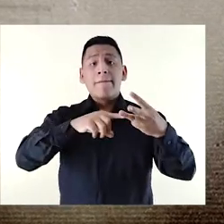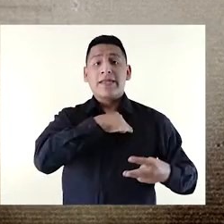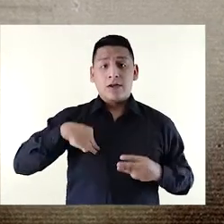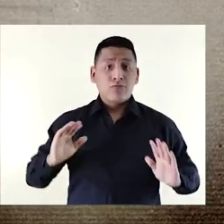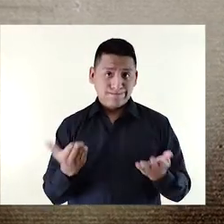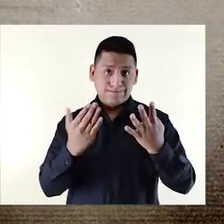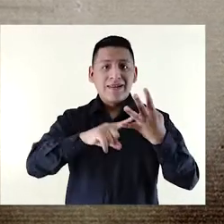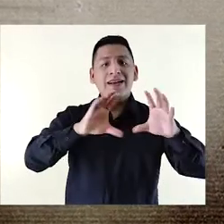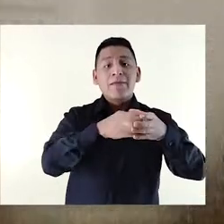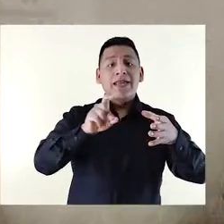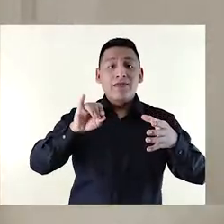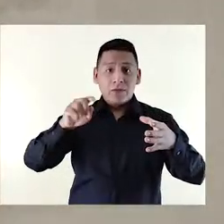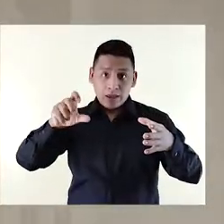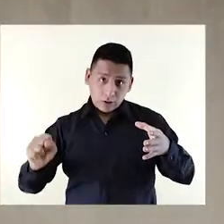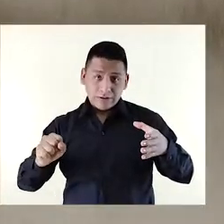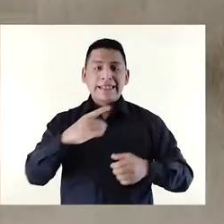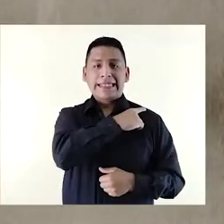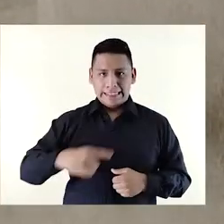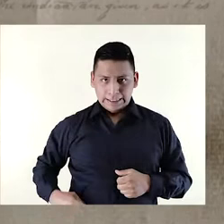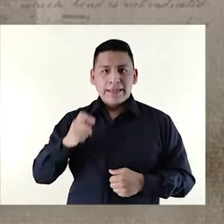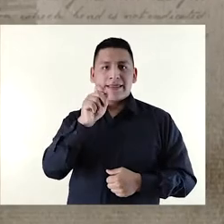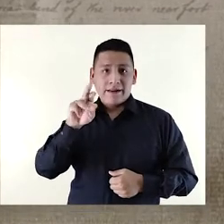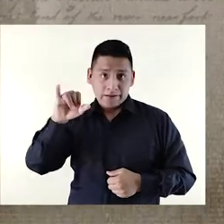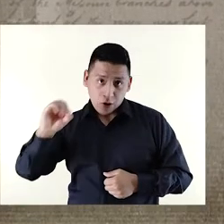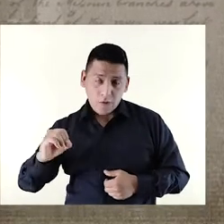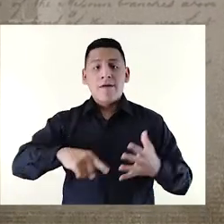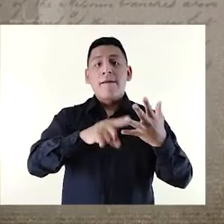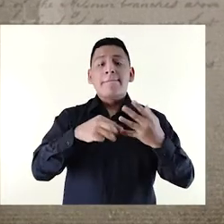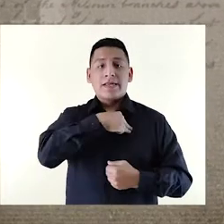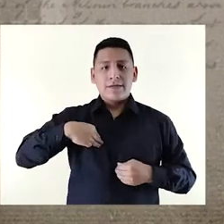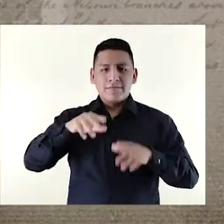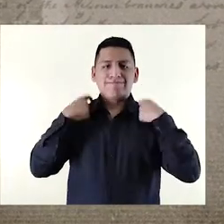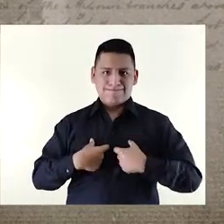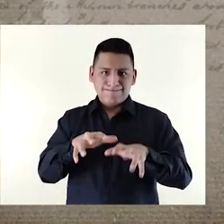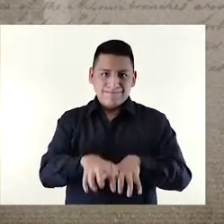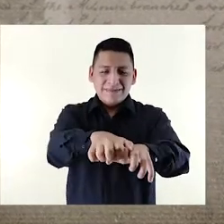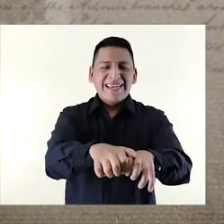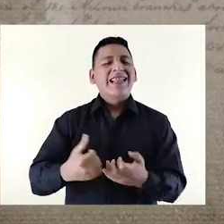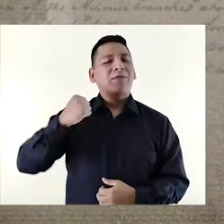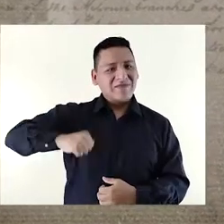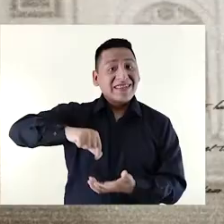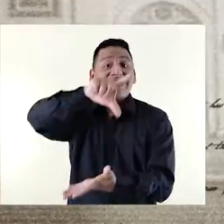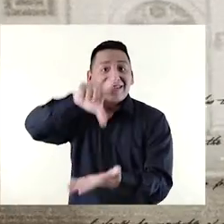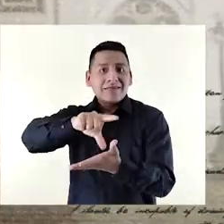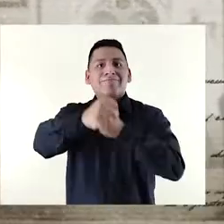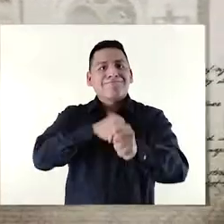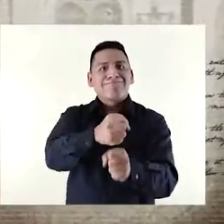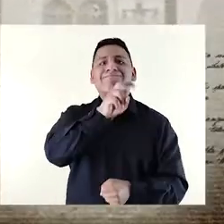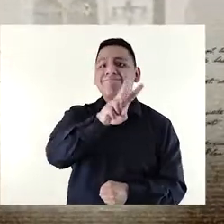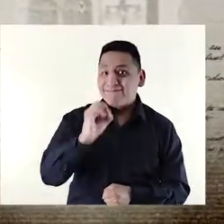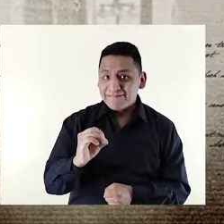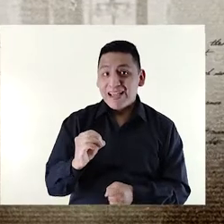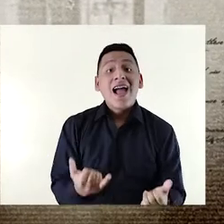Ministerio de Fomento, Cámara de Diputados, Dirección de Tráfico, Ministerio de Agricultura y hasta la Municipalidad de Lima con casi